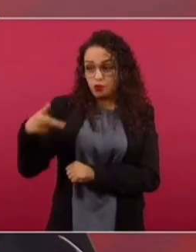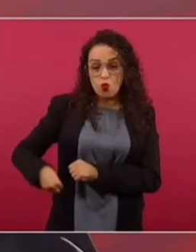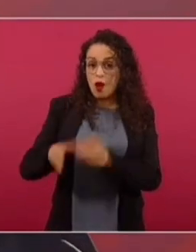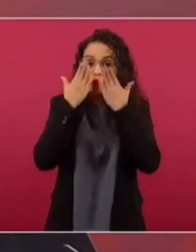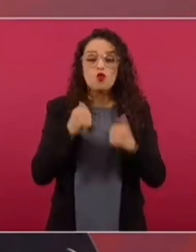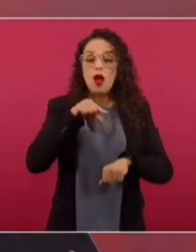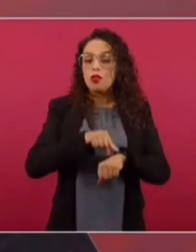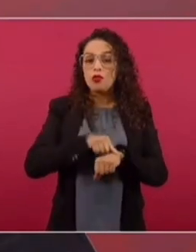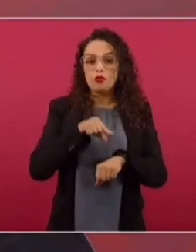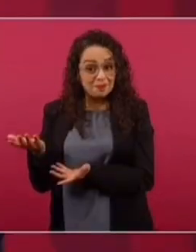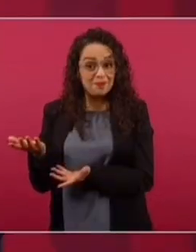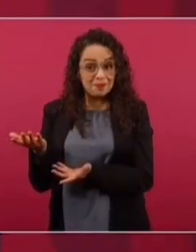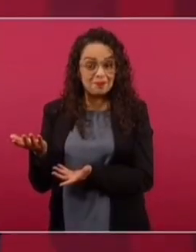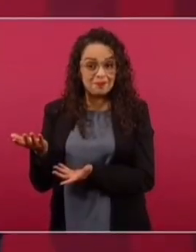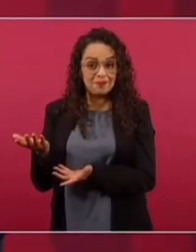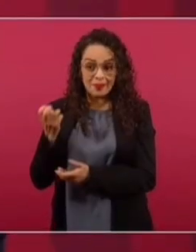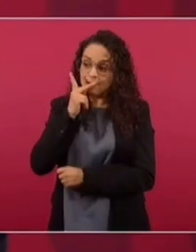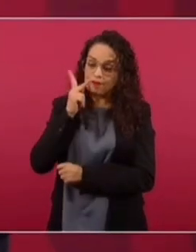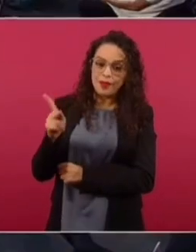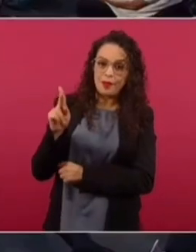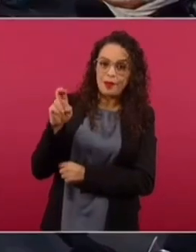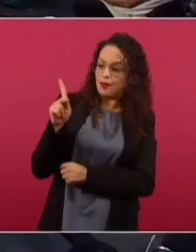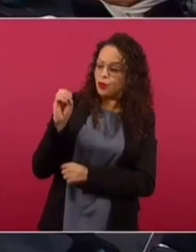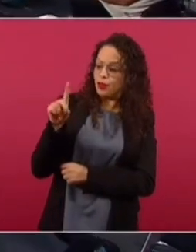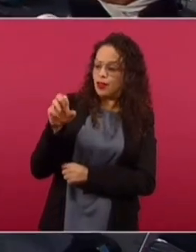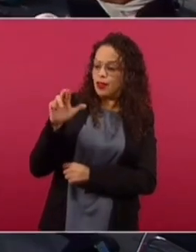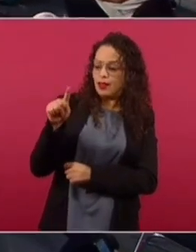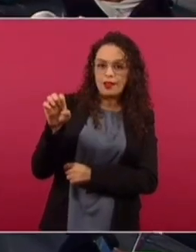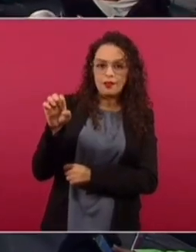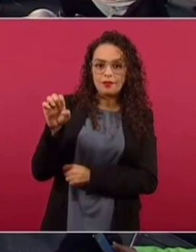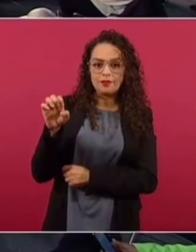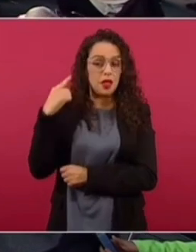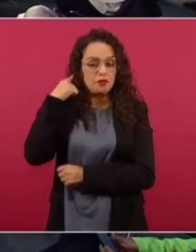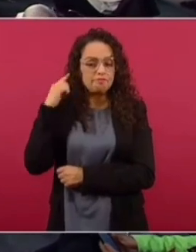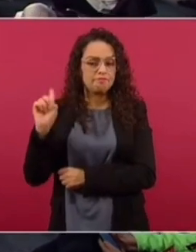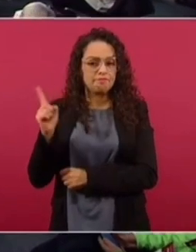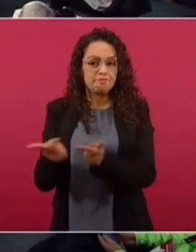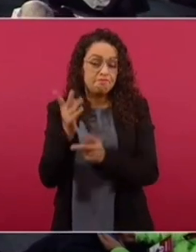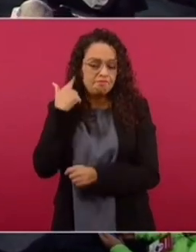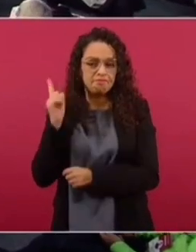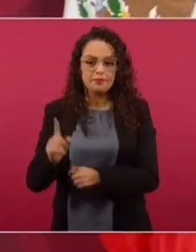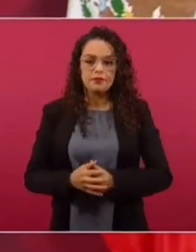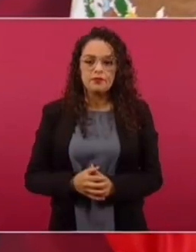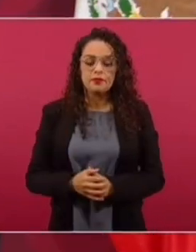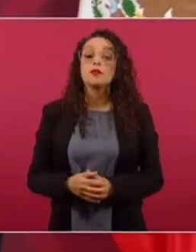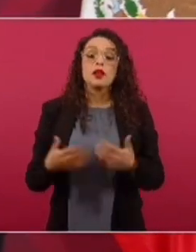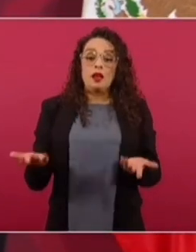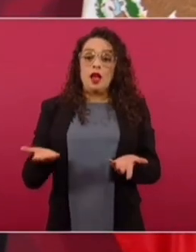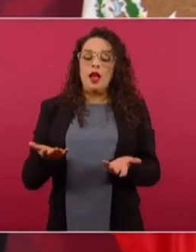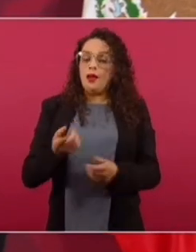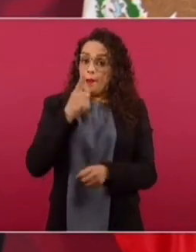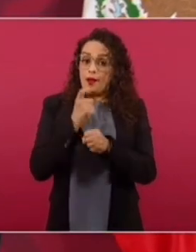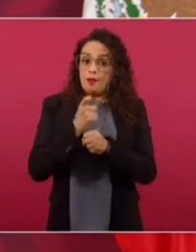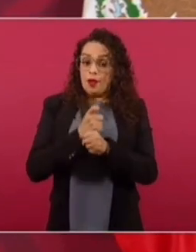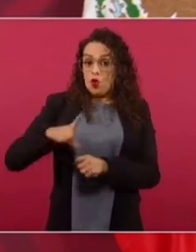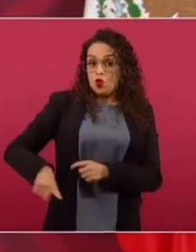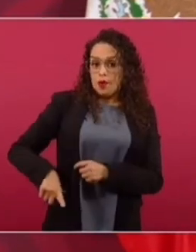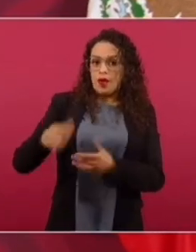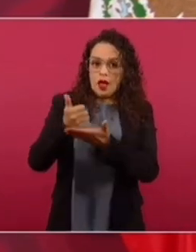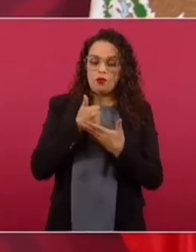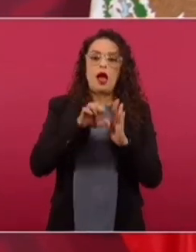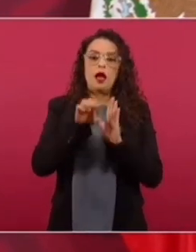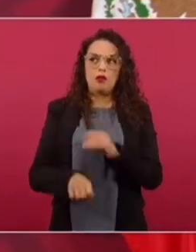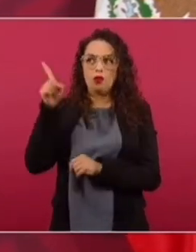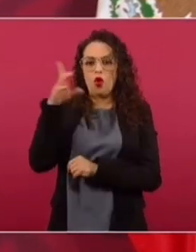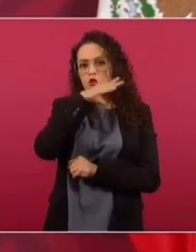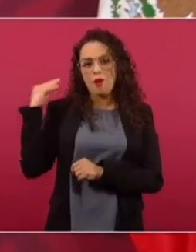tengamos los médicos que necesitamos. Pues vamos a que nos ayuden, primero, los gobiernos, como es el